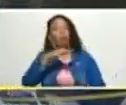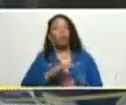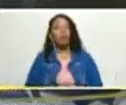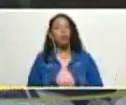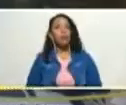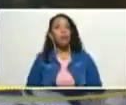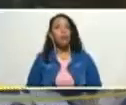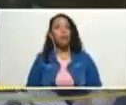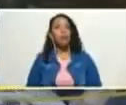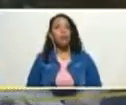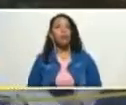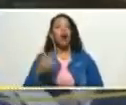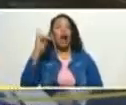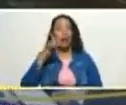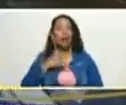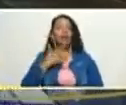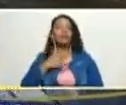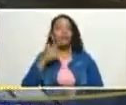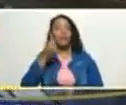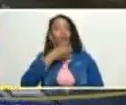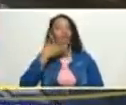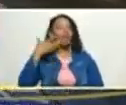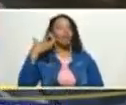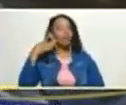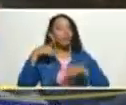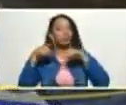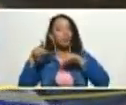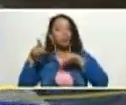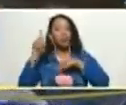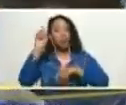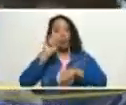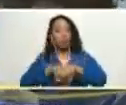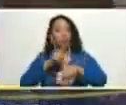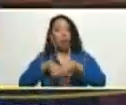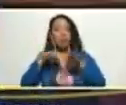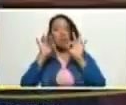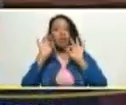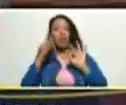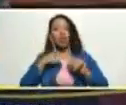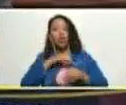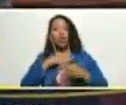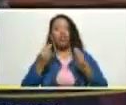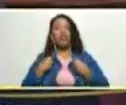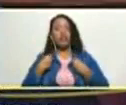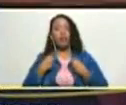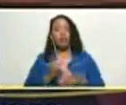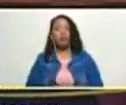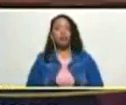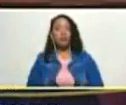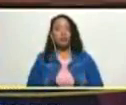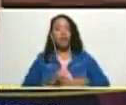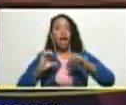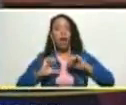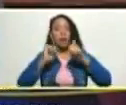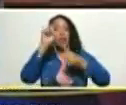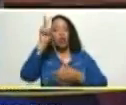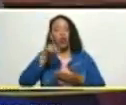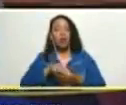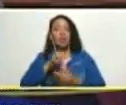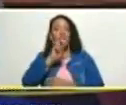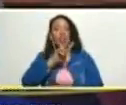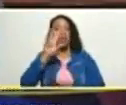hay que sentirse orgulloso de eso es un momento especial que estamos viviendo y empezando el 2023